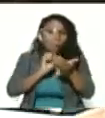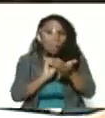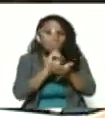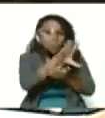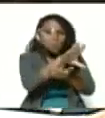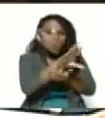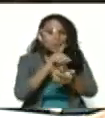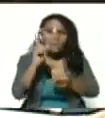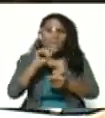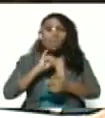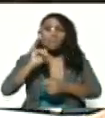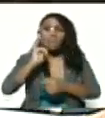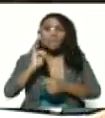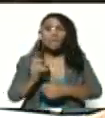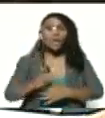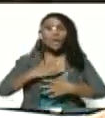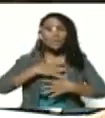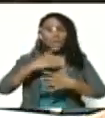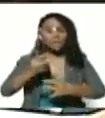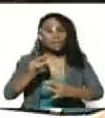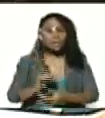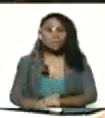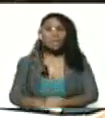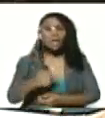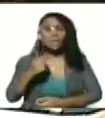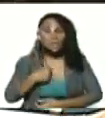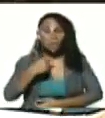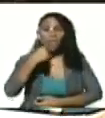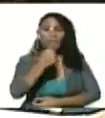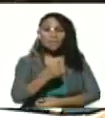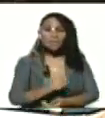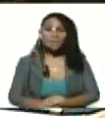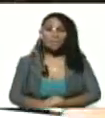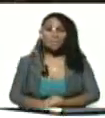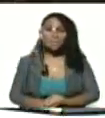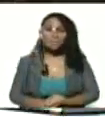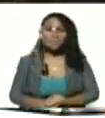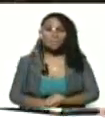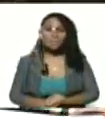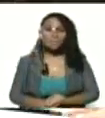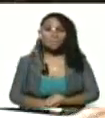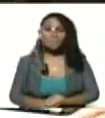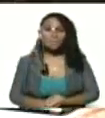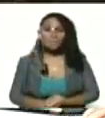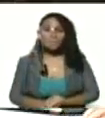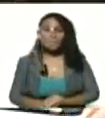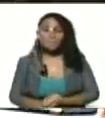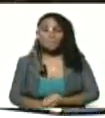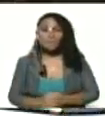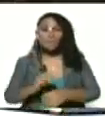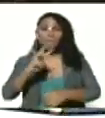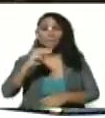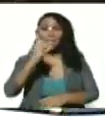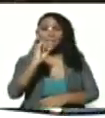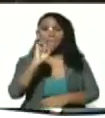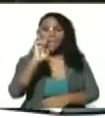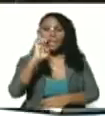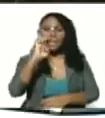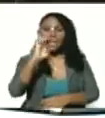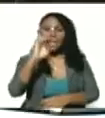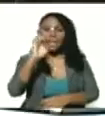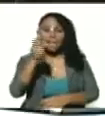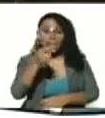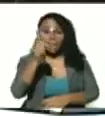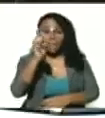algunas cosas interesantes. Y le decía, Miguelito, querido Miguel,